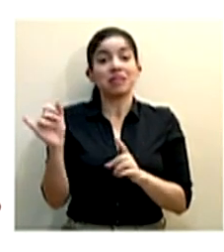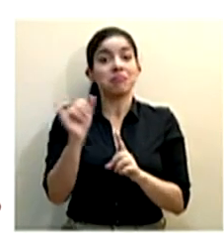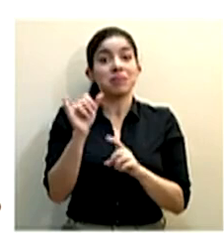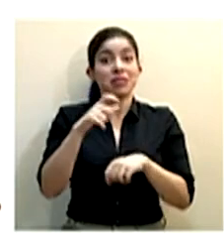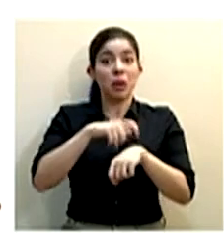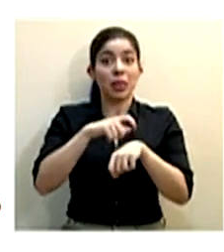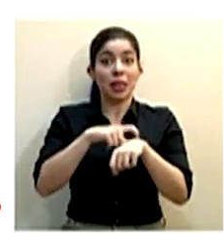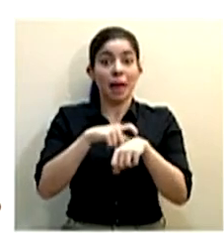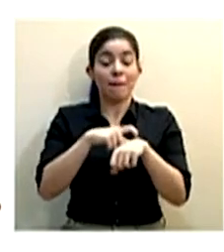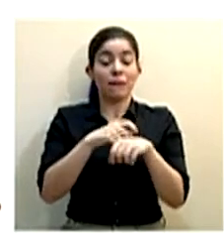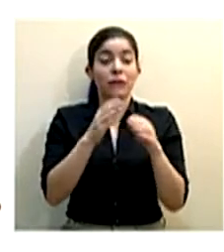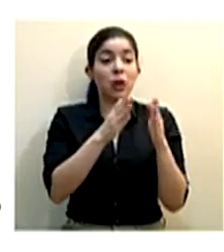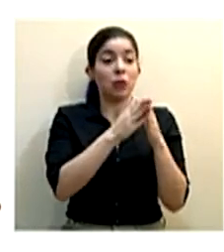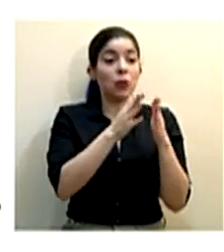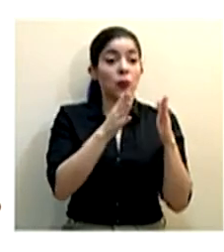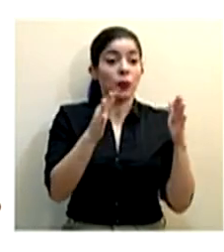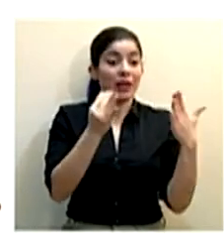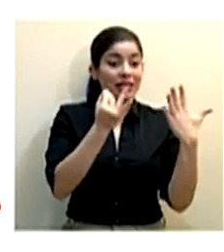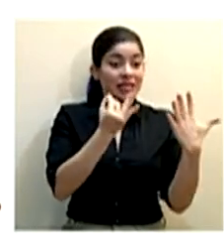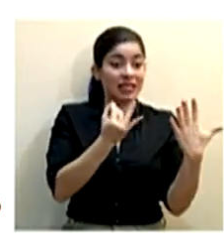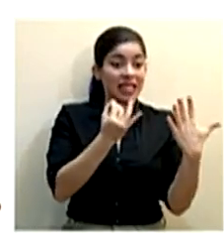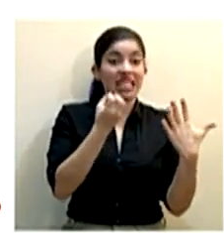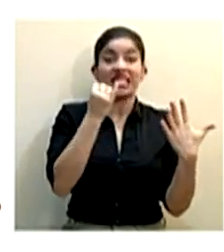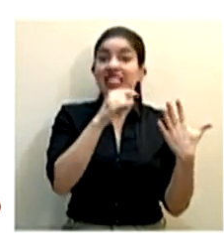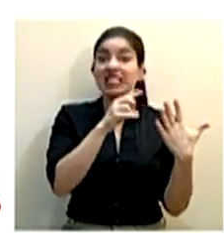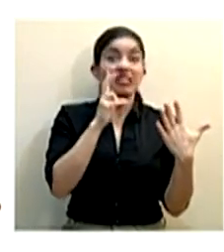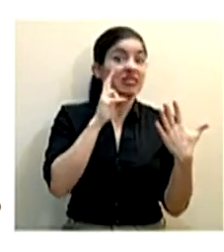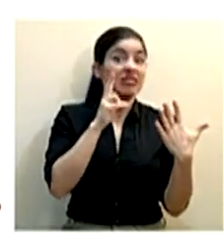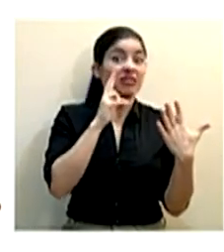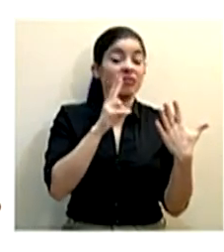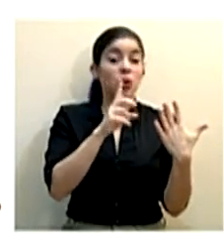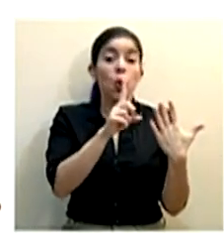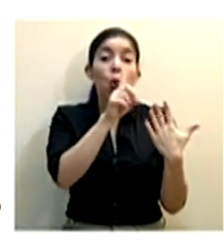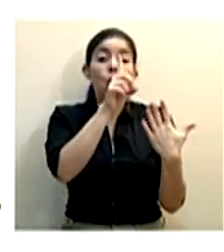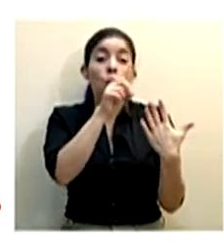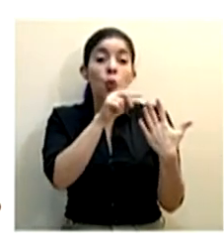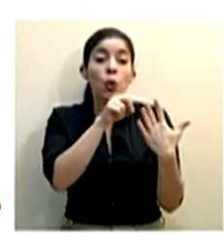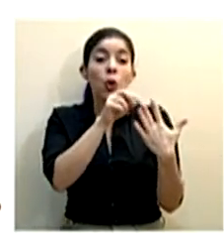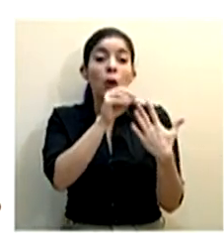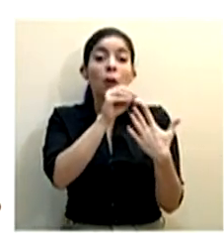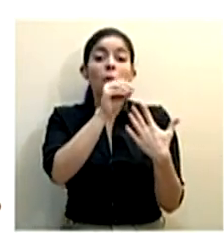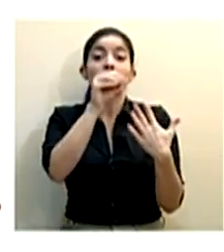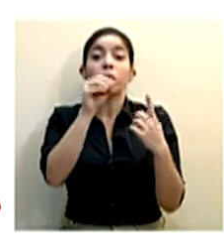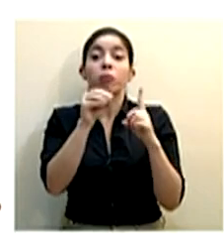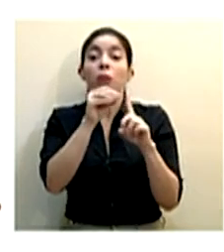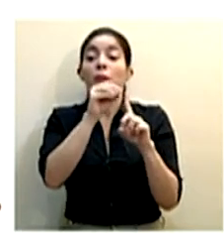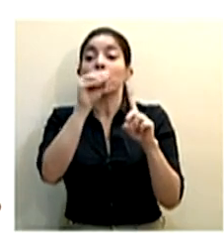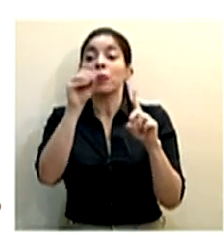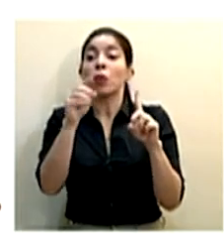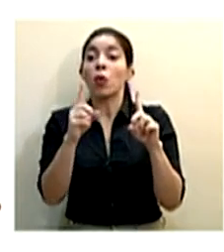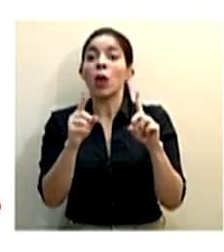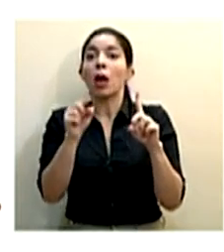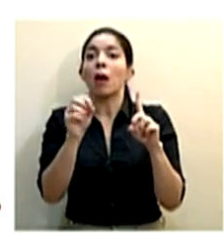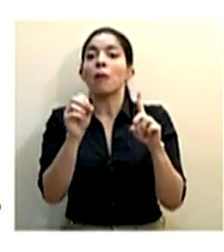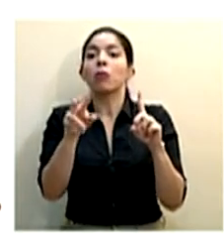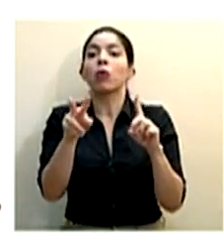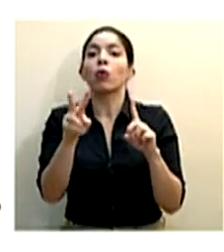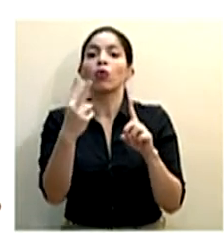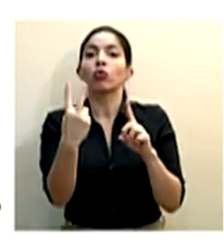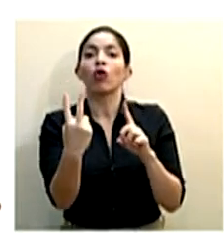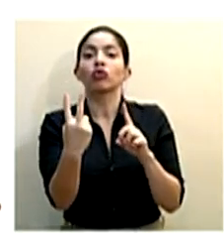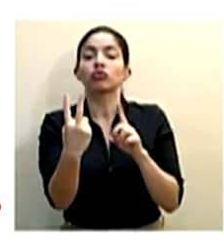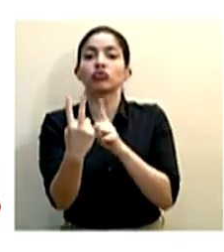periodo donde tuvimos esos siete casos, una persona contagió a otra y esa otra empezó a contagiar a dos más